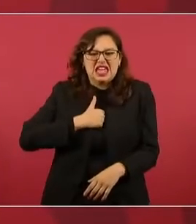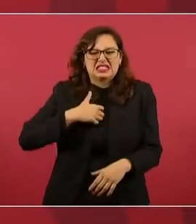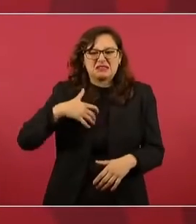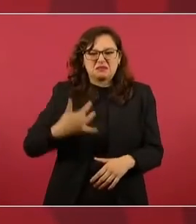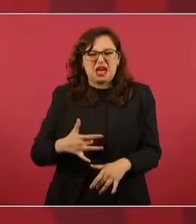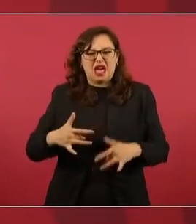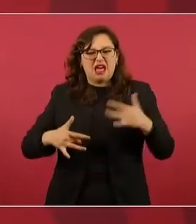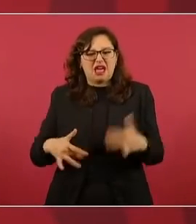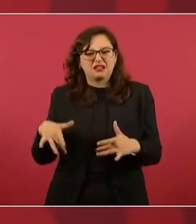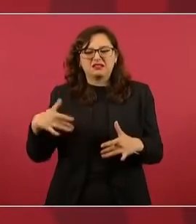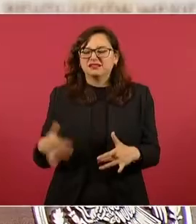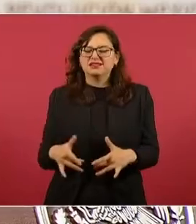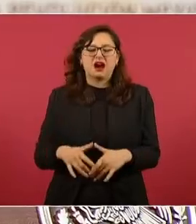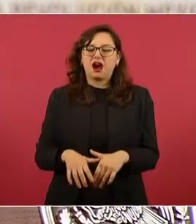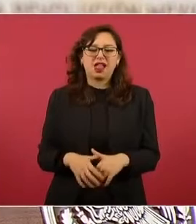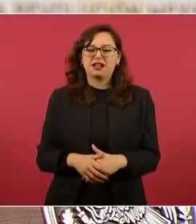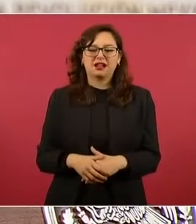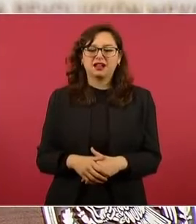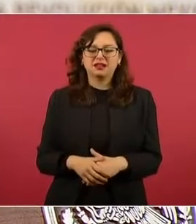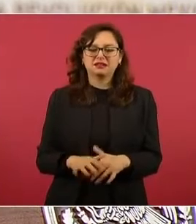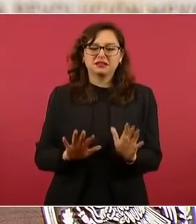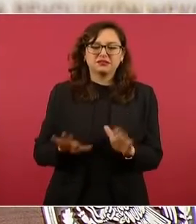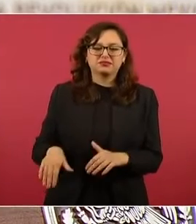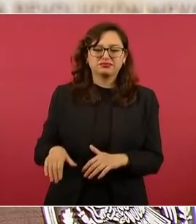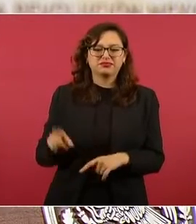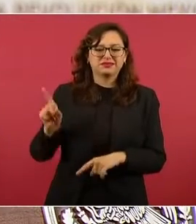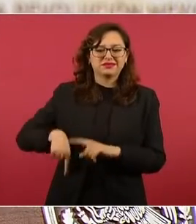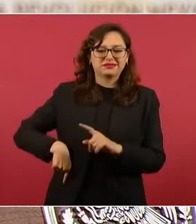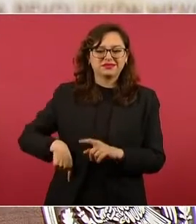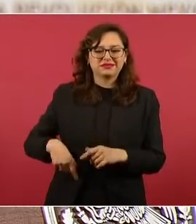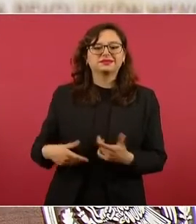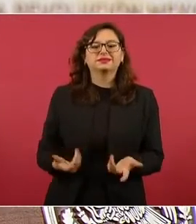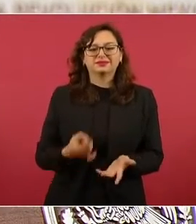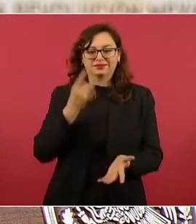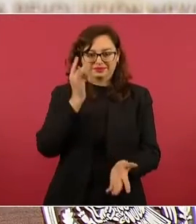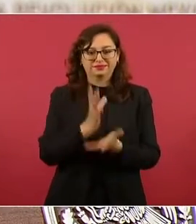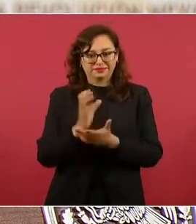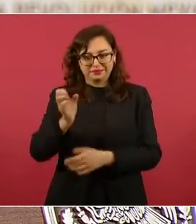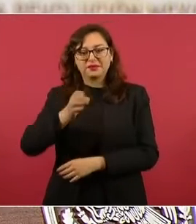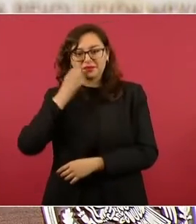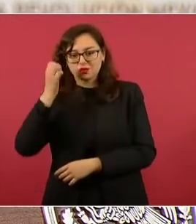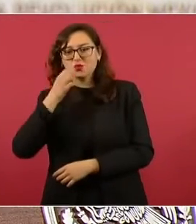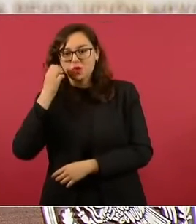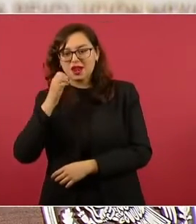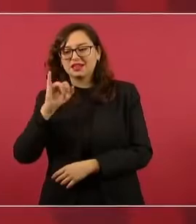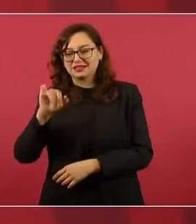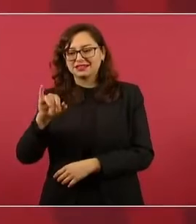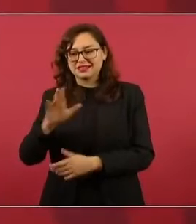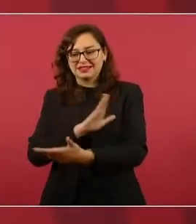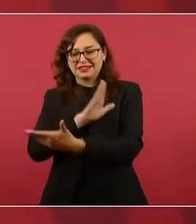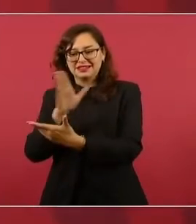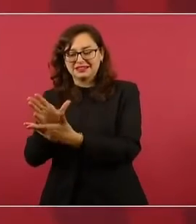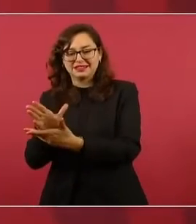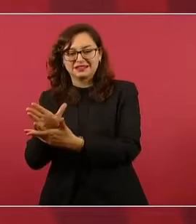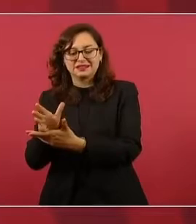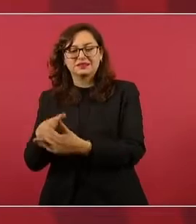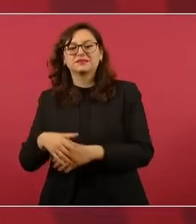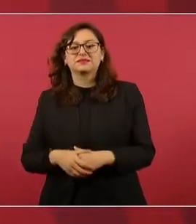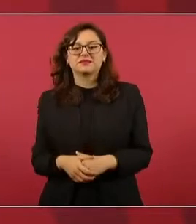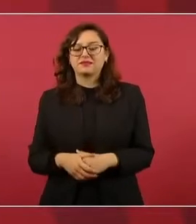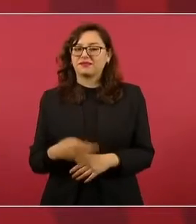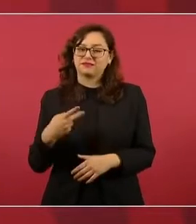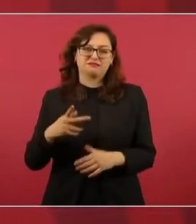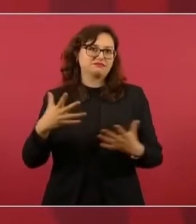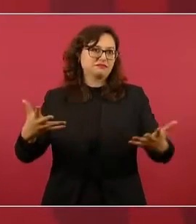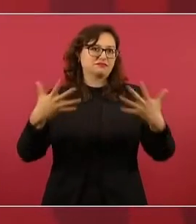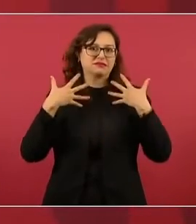Entonces, se iba con zapato a la escuela, pero no se usaba mucho el zapato por el